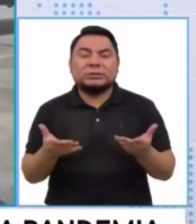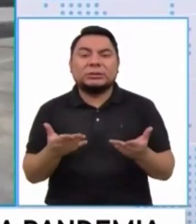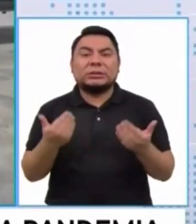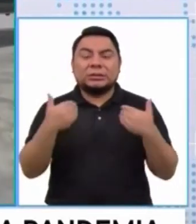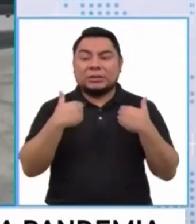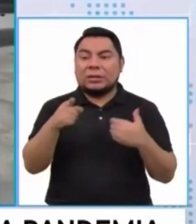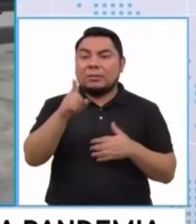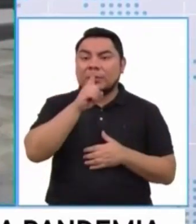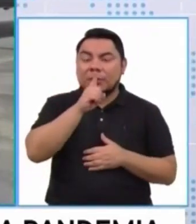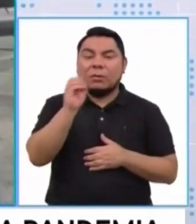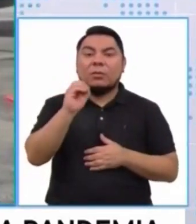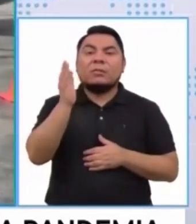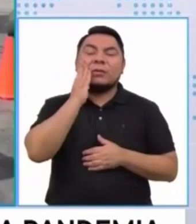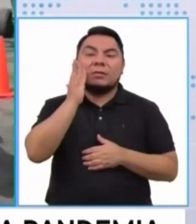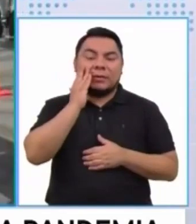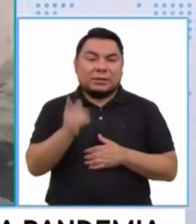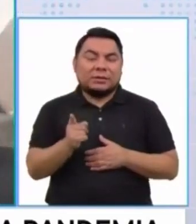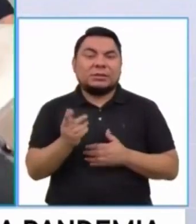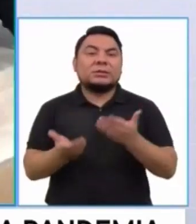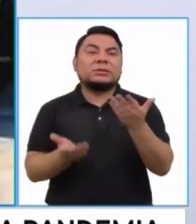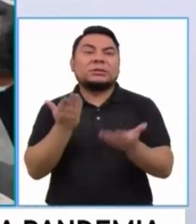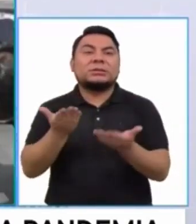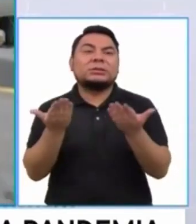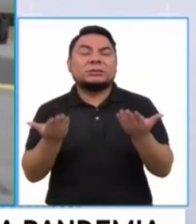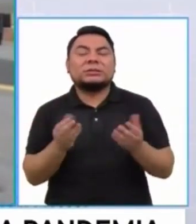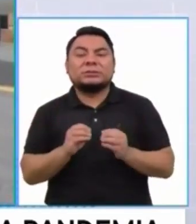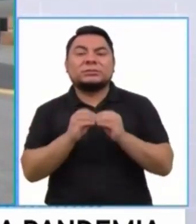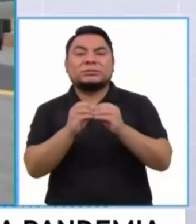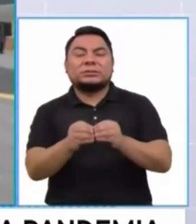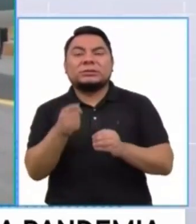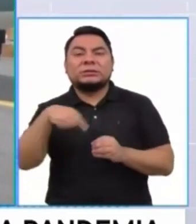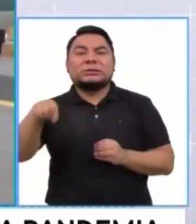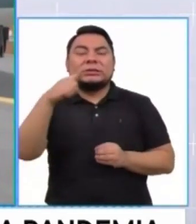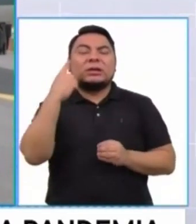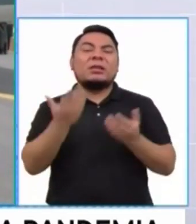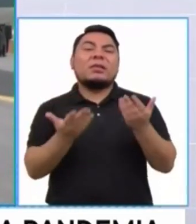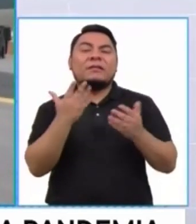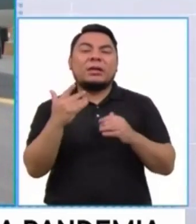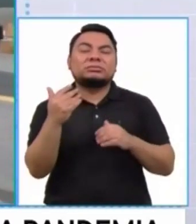teniendo papá o mamá, quizás, han sido puestos al garete.